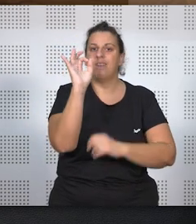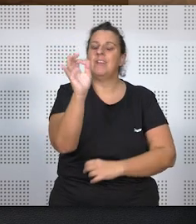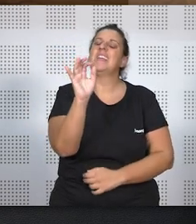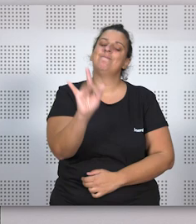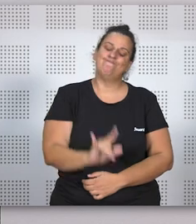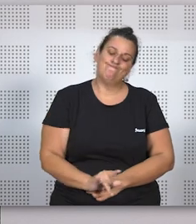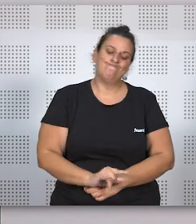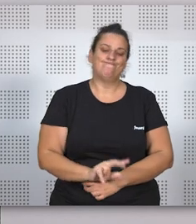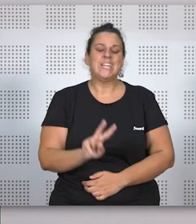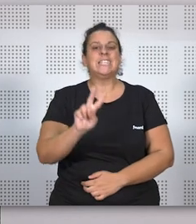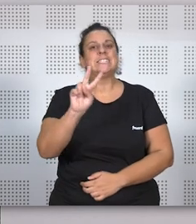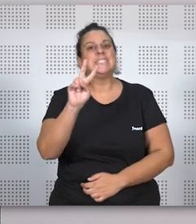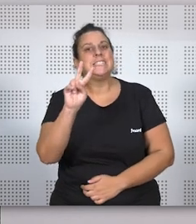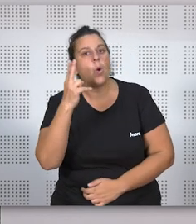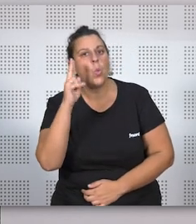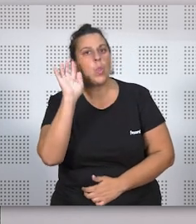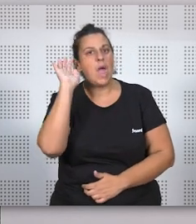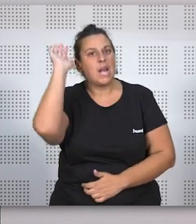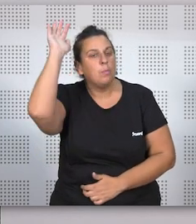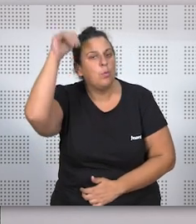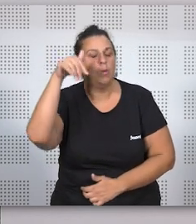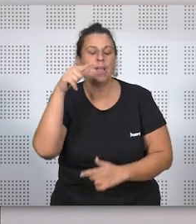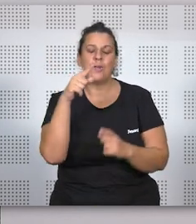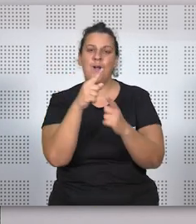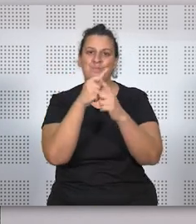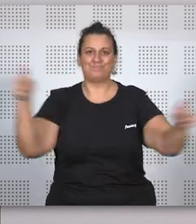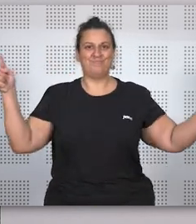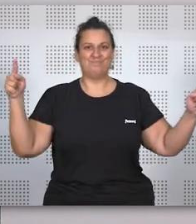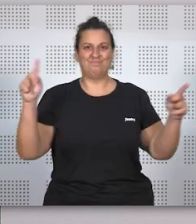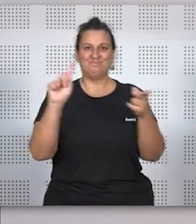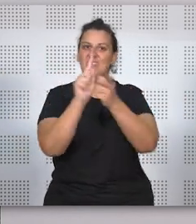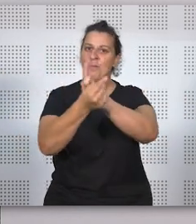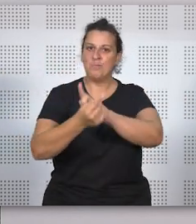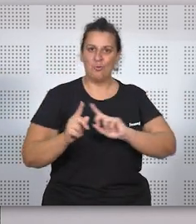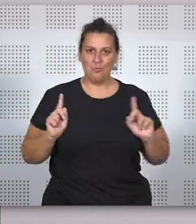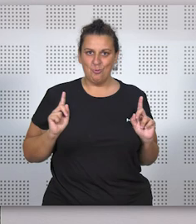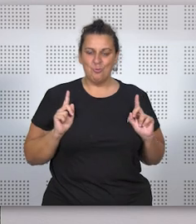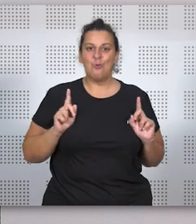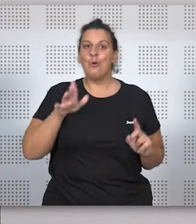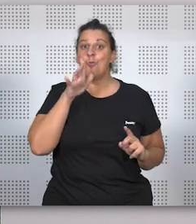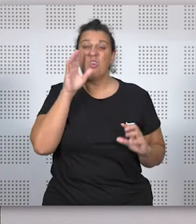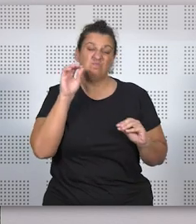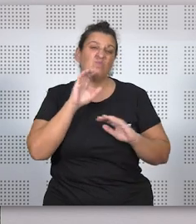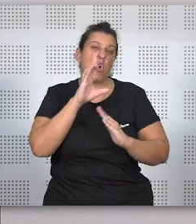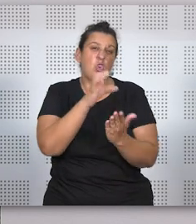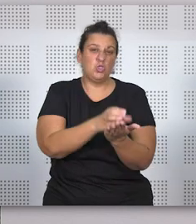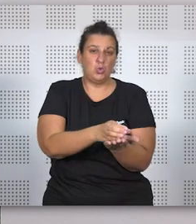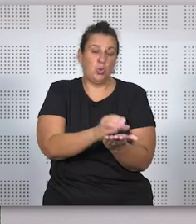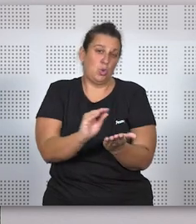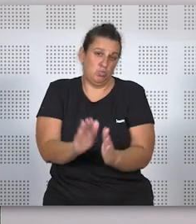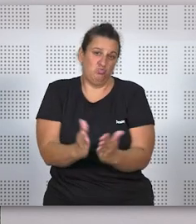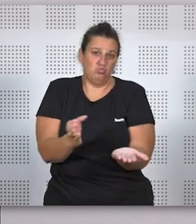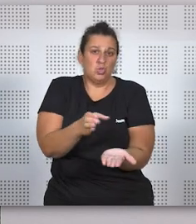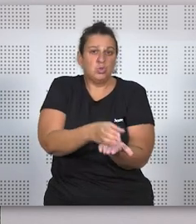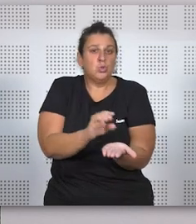Segunda República es un punto de inflexión en todo esto, yo creo, porque la propia Constitución